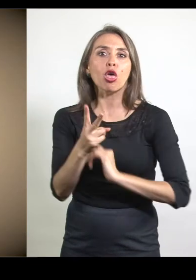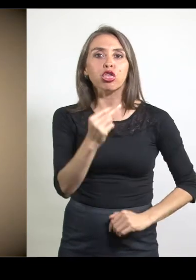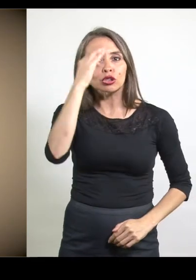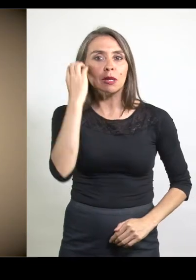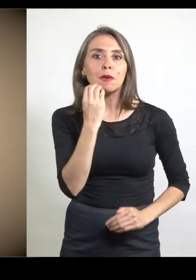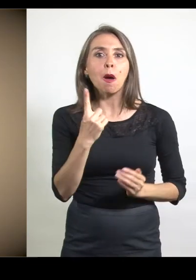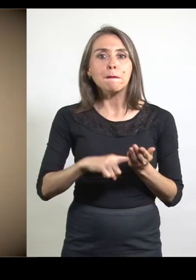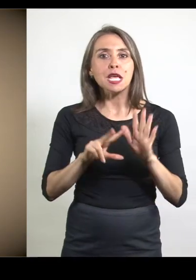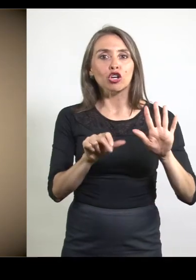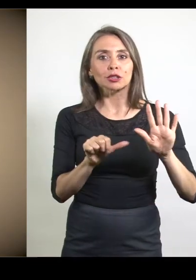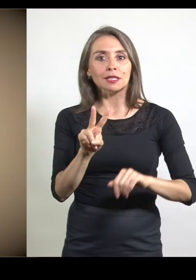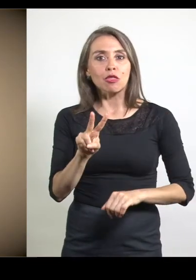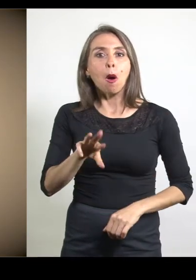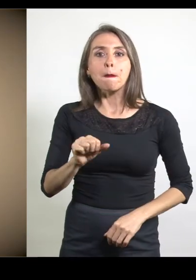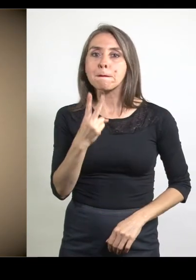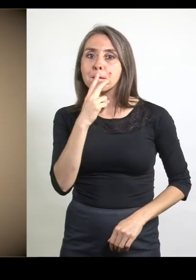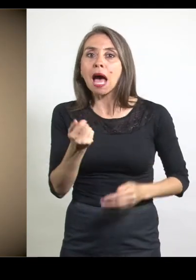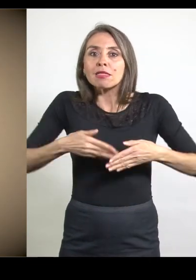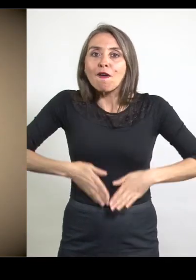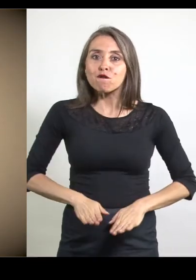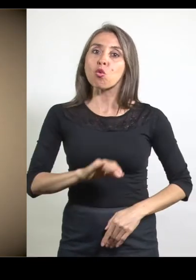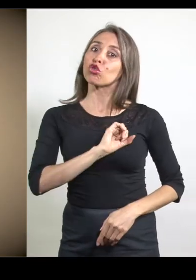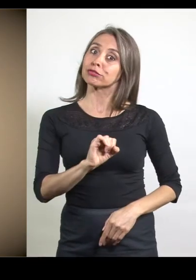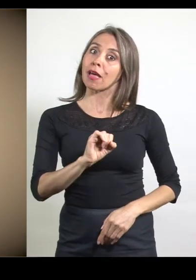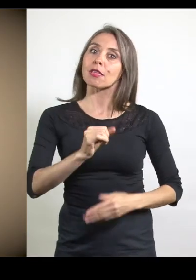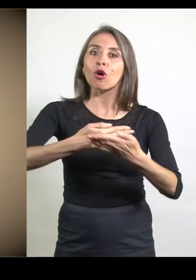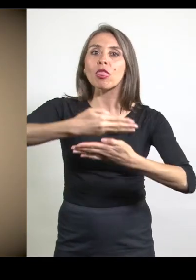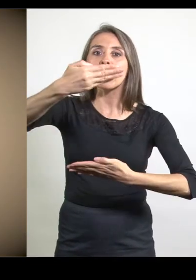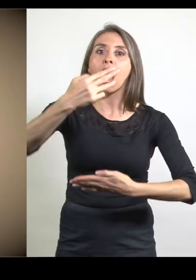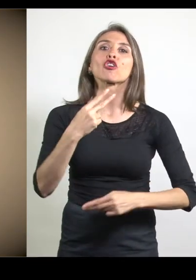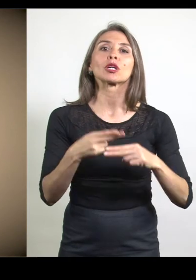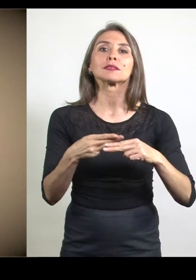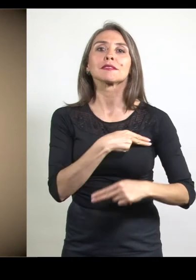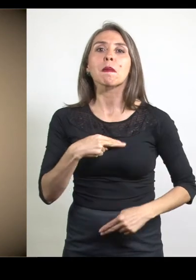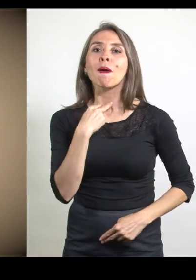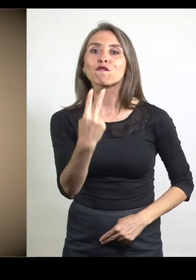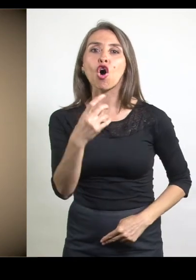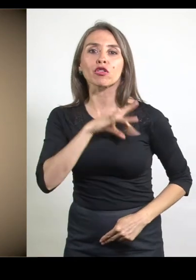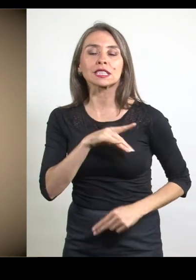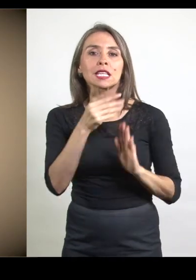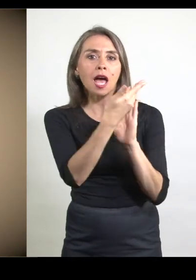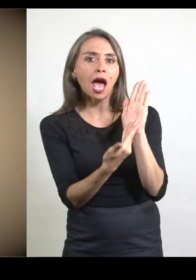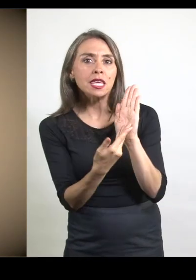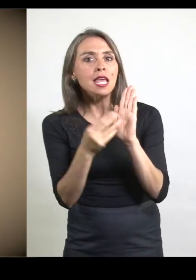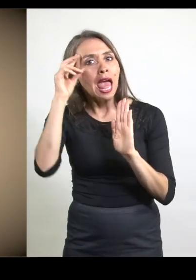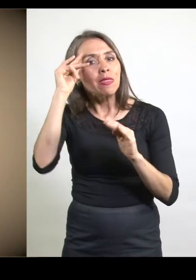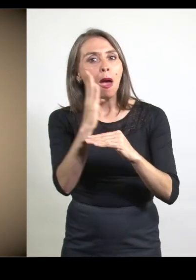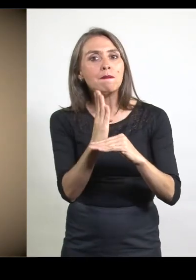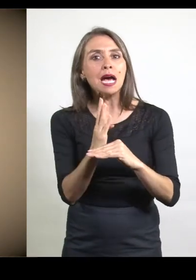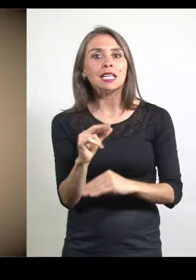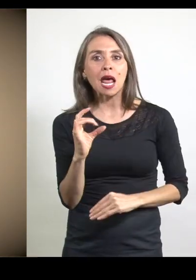1862, Manuel Antonio Mata funda en Santiago el periódico La Voz de Chile, que difunde las bases del radicalismo,